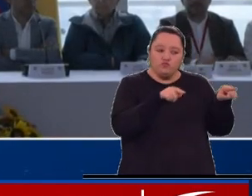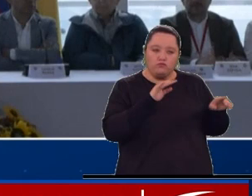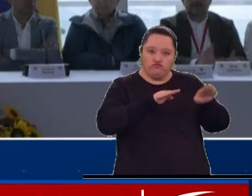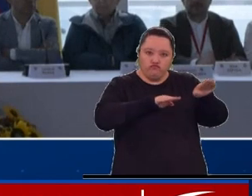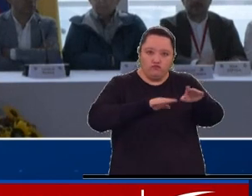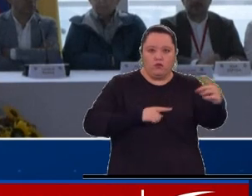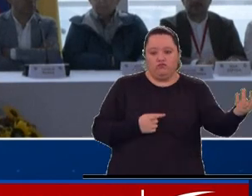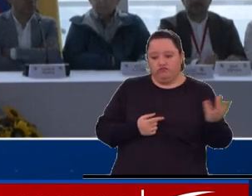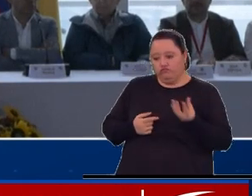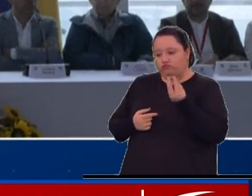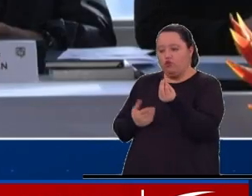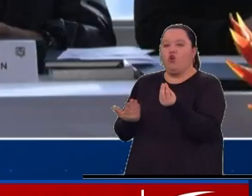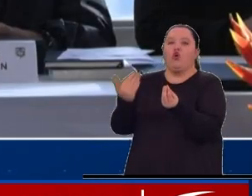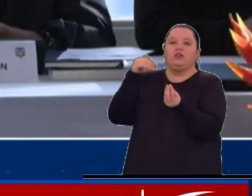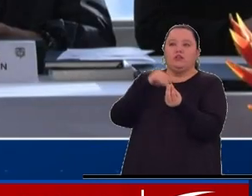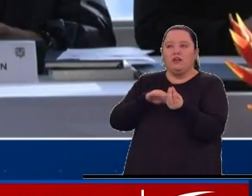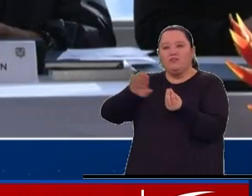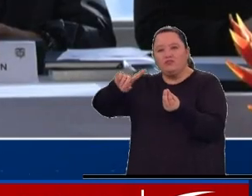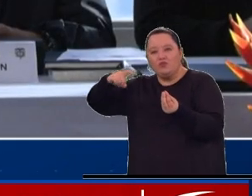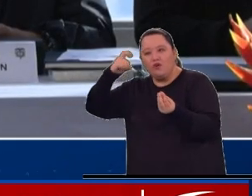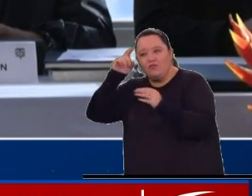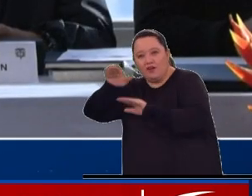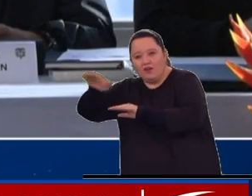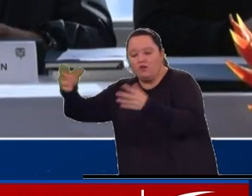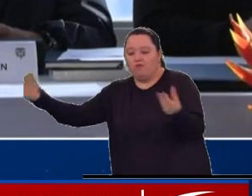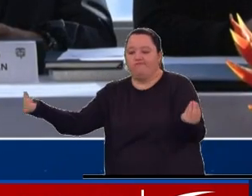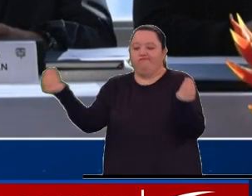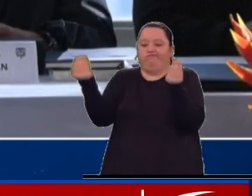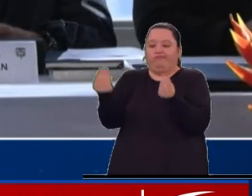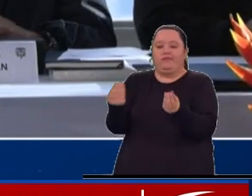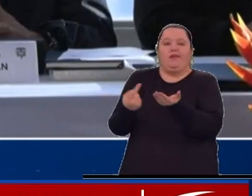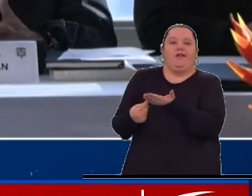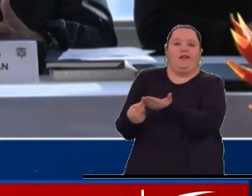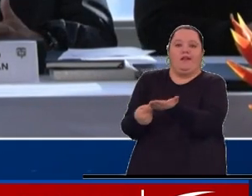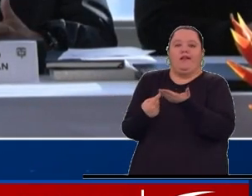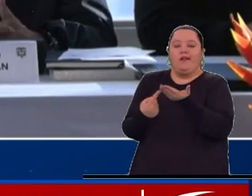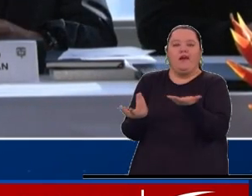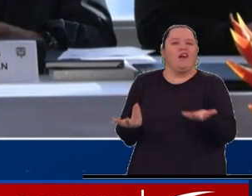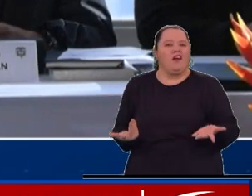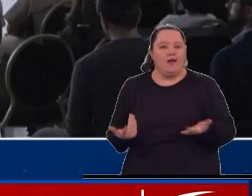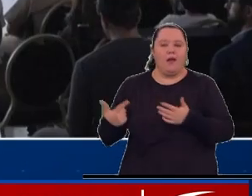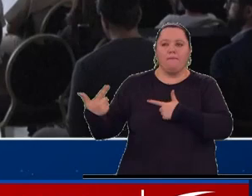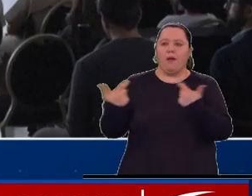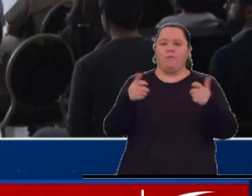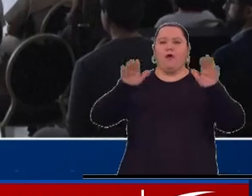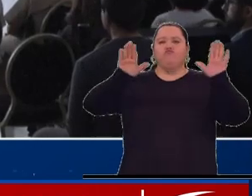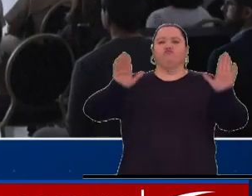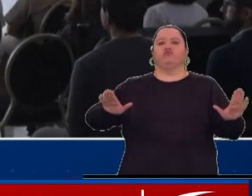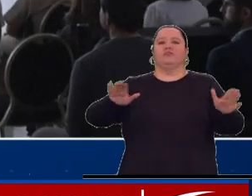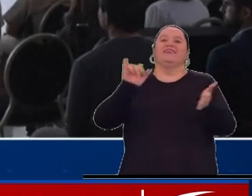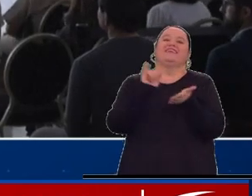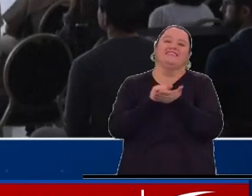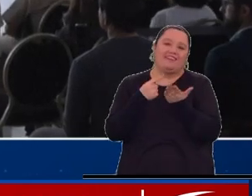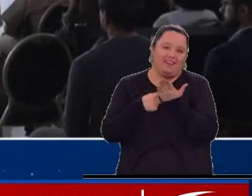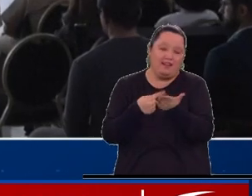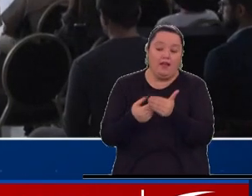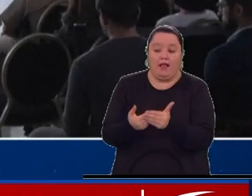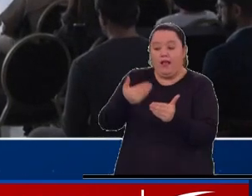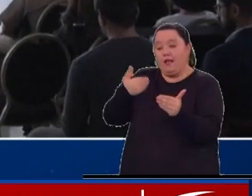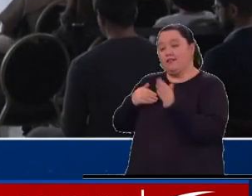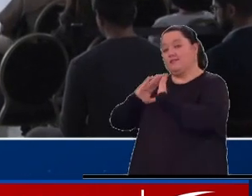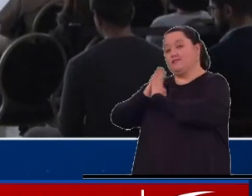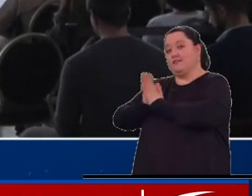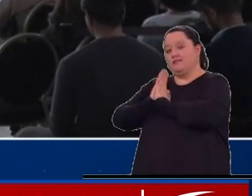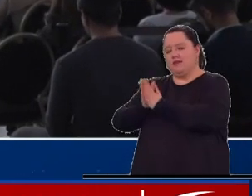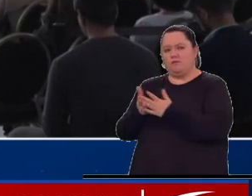se sentarán nuevamente con los negociadores del gobierno nacional para hablar del cese al fuego bilateral. Luego de que en diciembre se